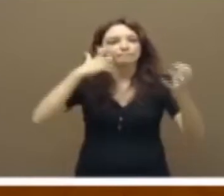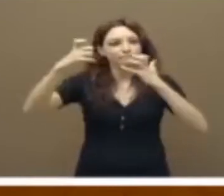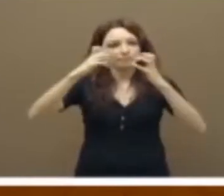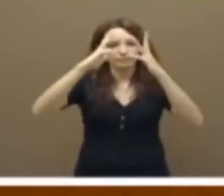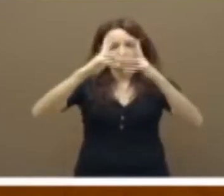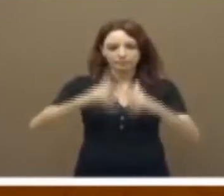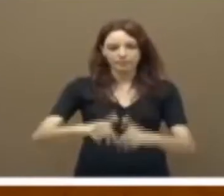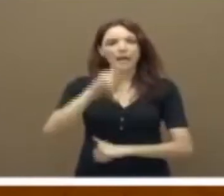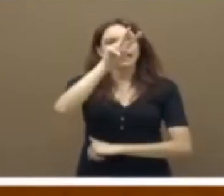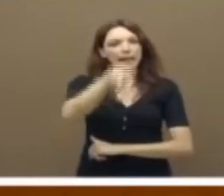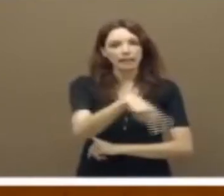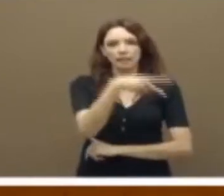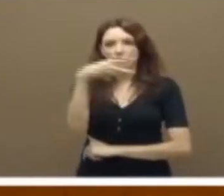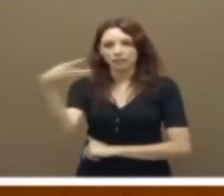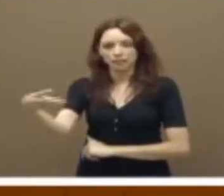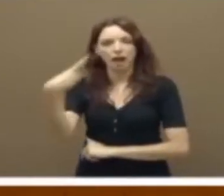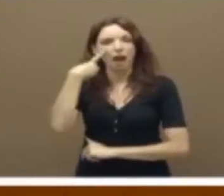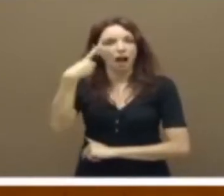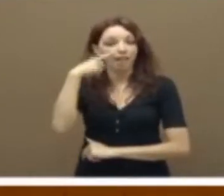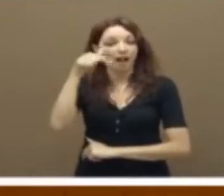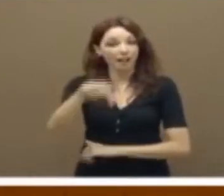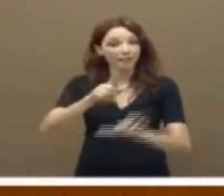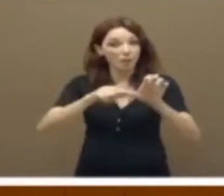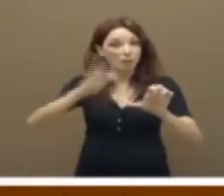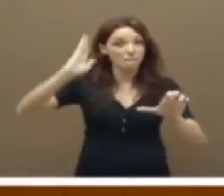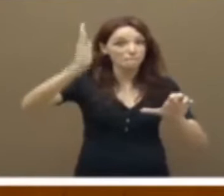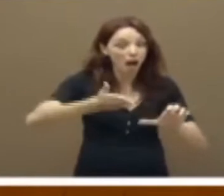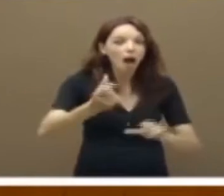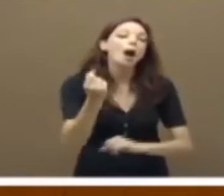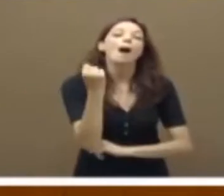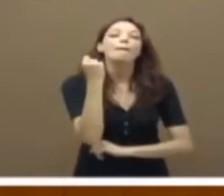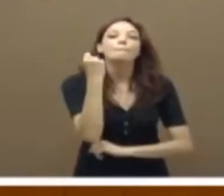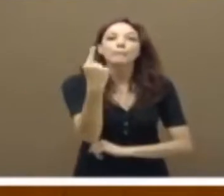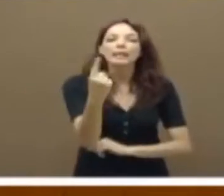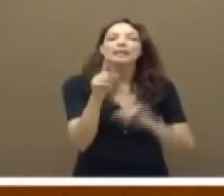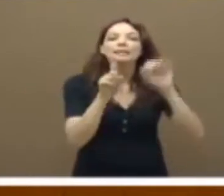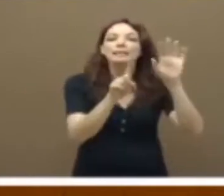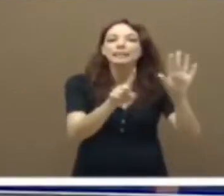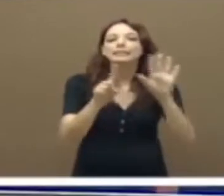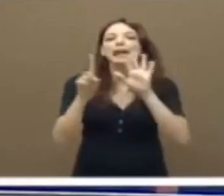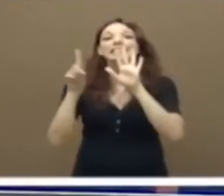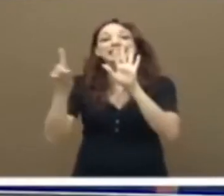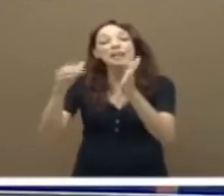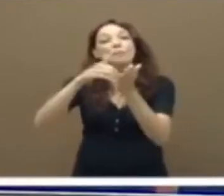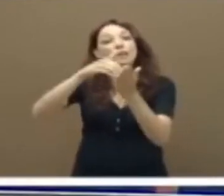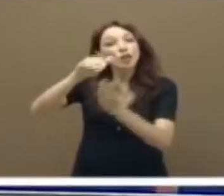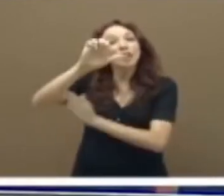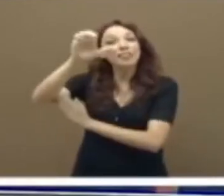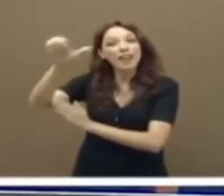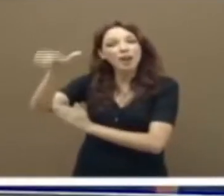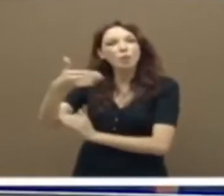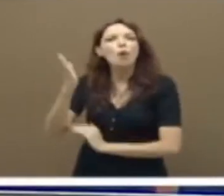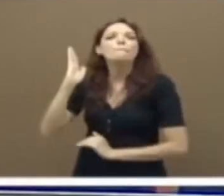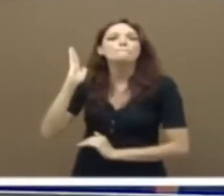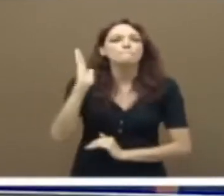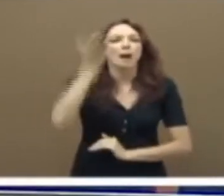tenido el COVID en la economía extremeña es de 1.066 millones de euros, lo cual es una cantidad